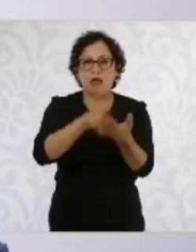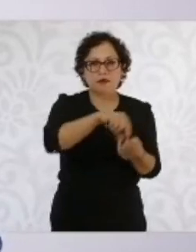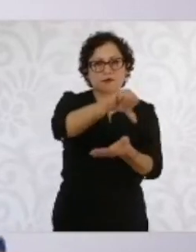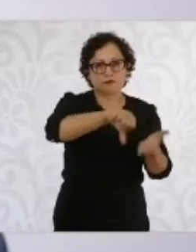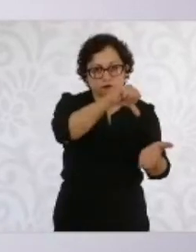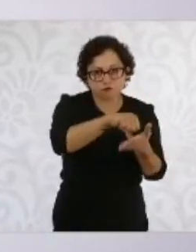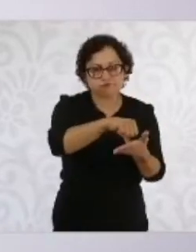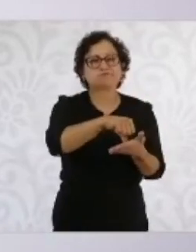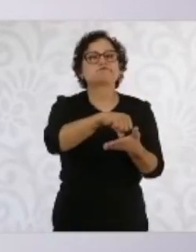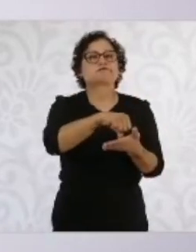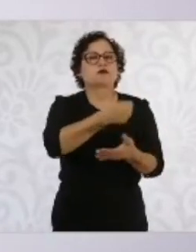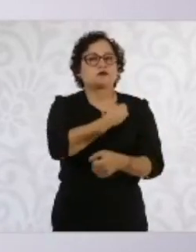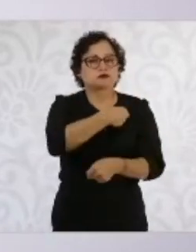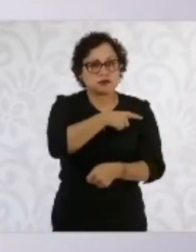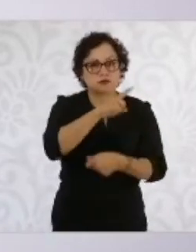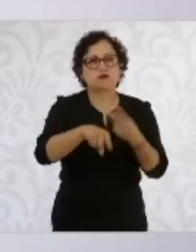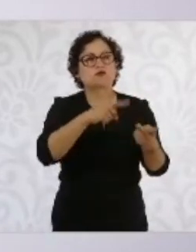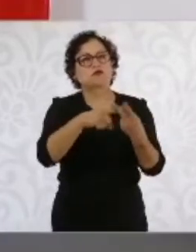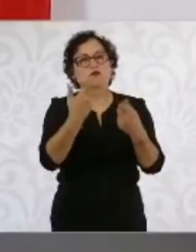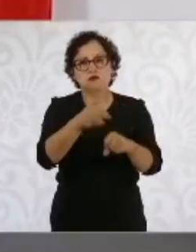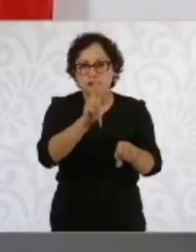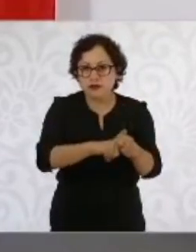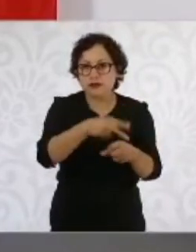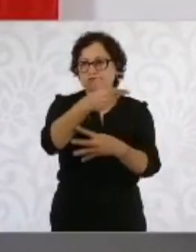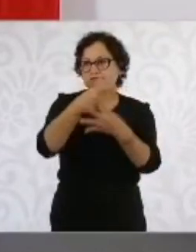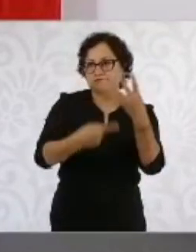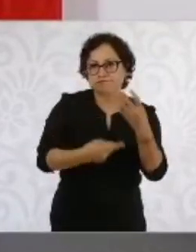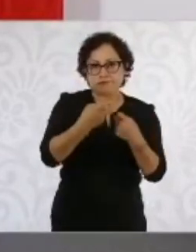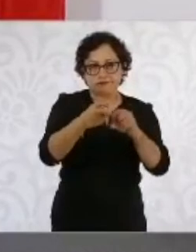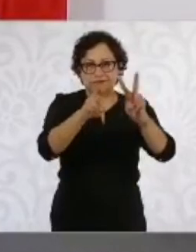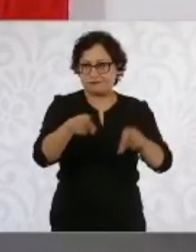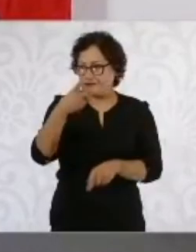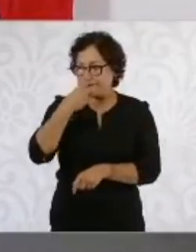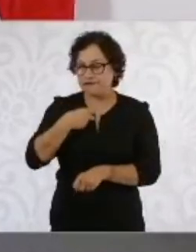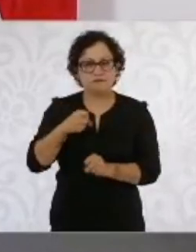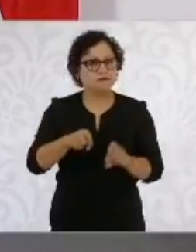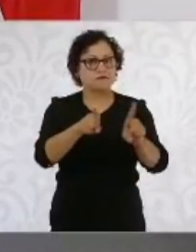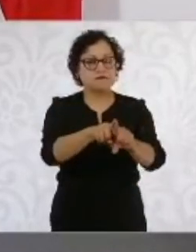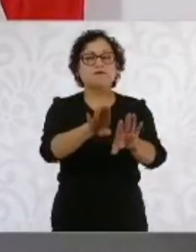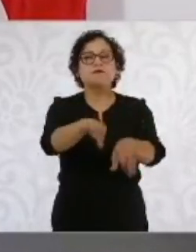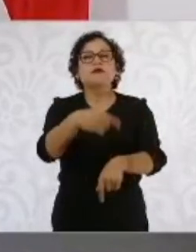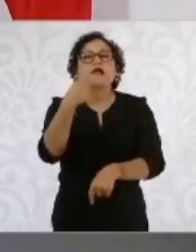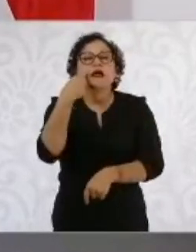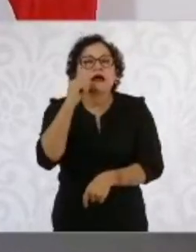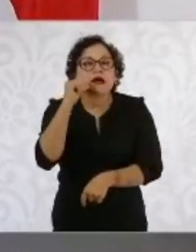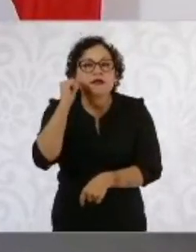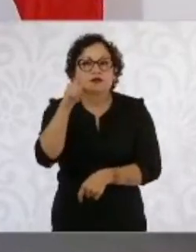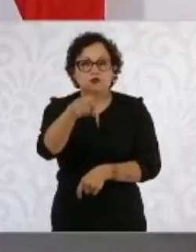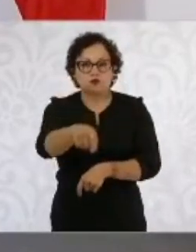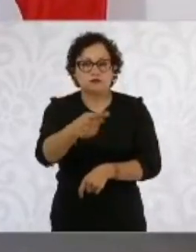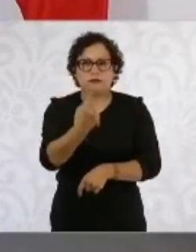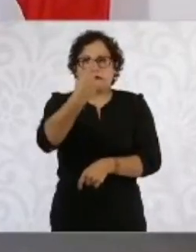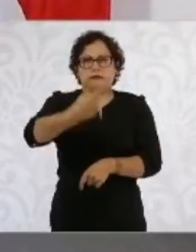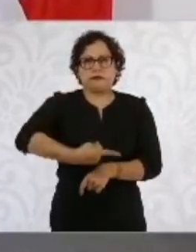laboral y en todo caso algunos de estos temas que planteas. Por cierto, ayer uno de ustedes me preguntó este tema